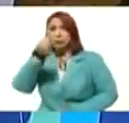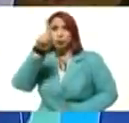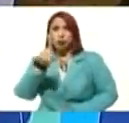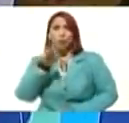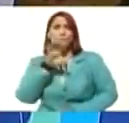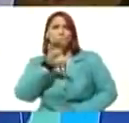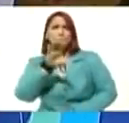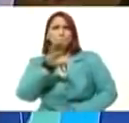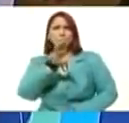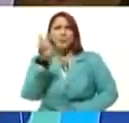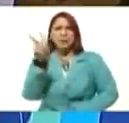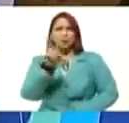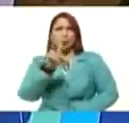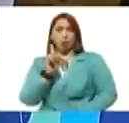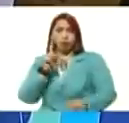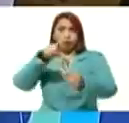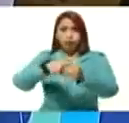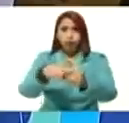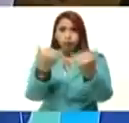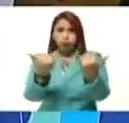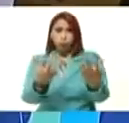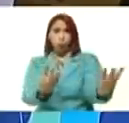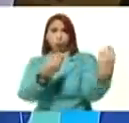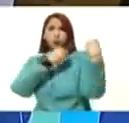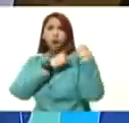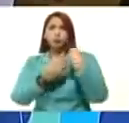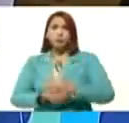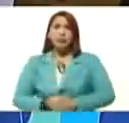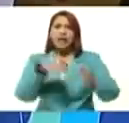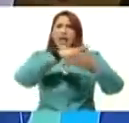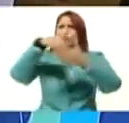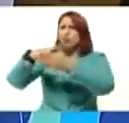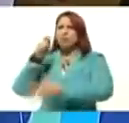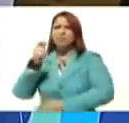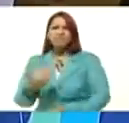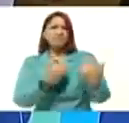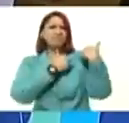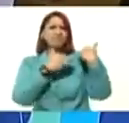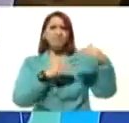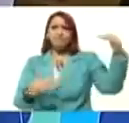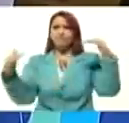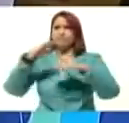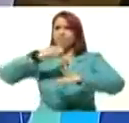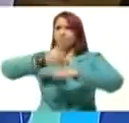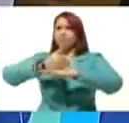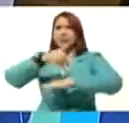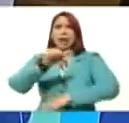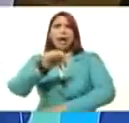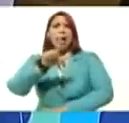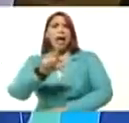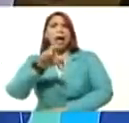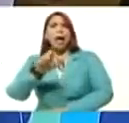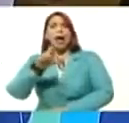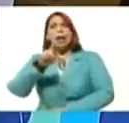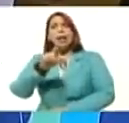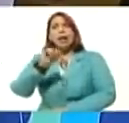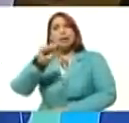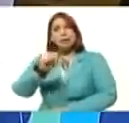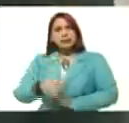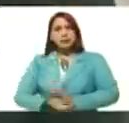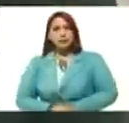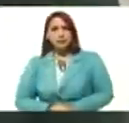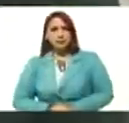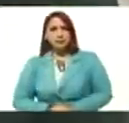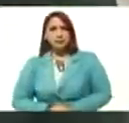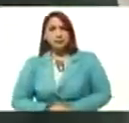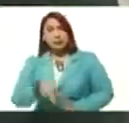república y se incorpora a las tareas electorales el mayor general Alexis Rodríguez Cabello como secretario.